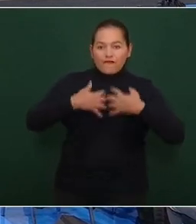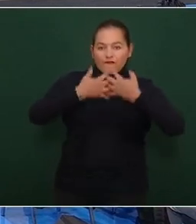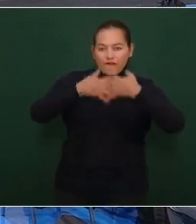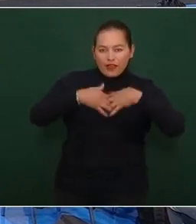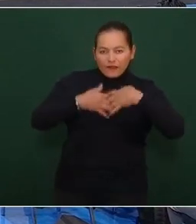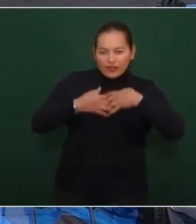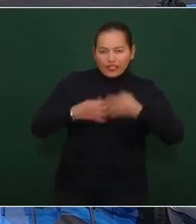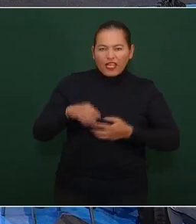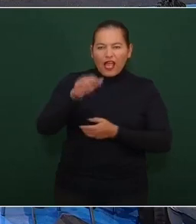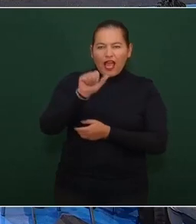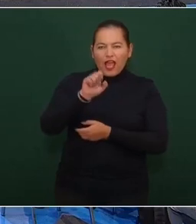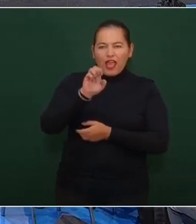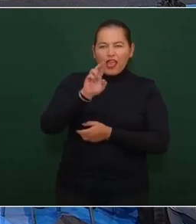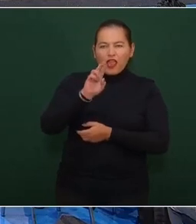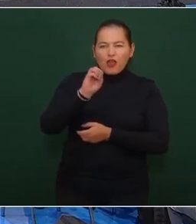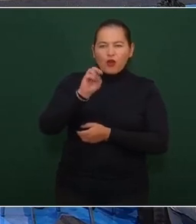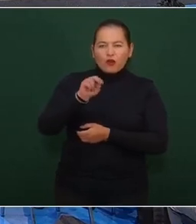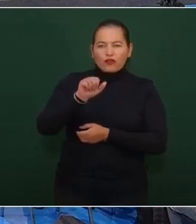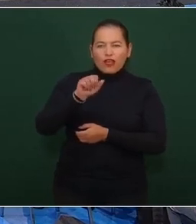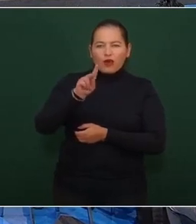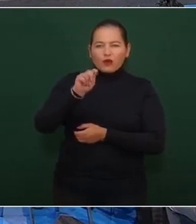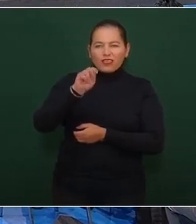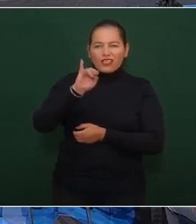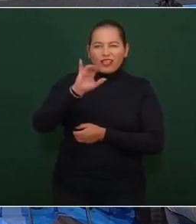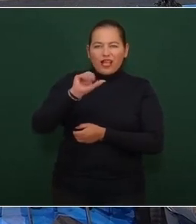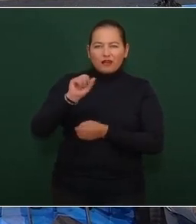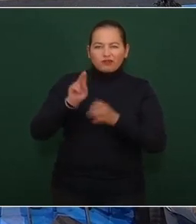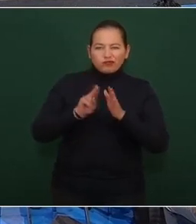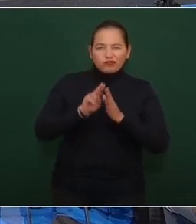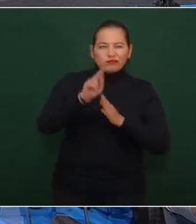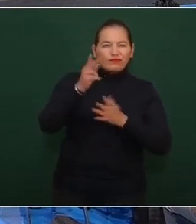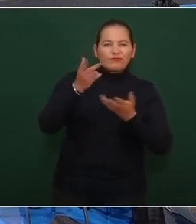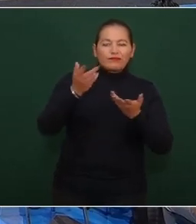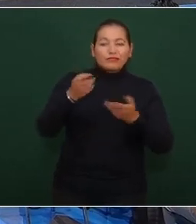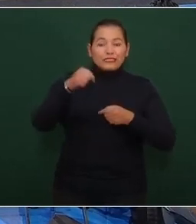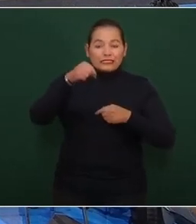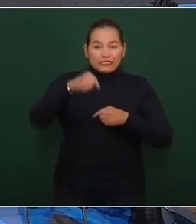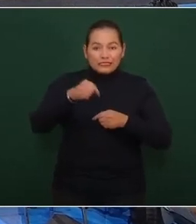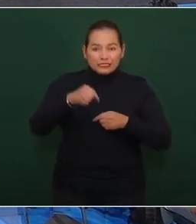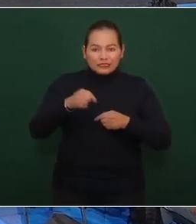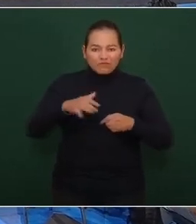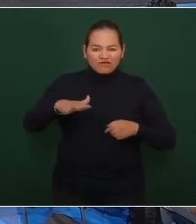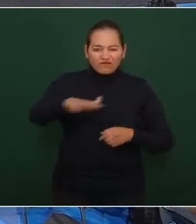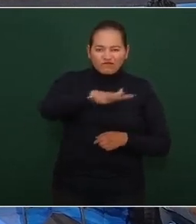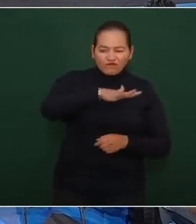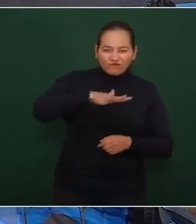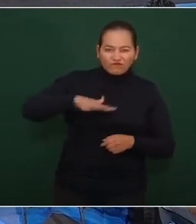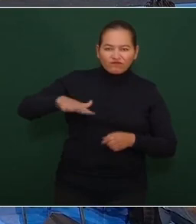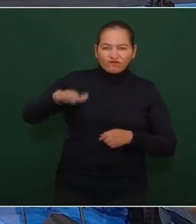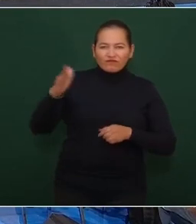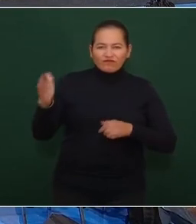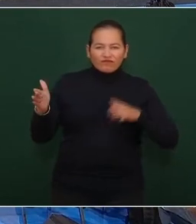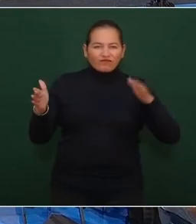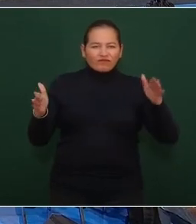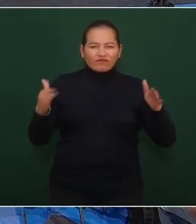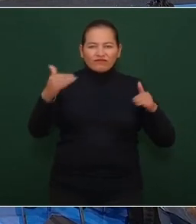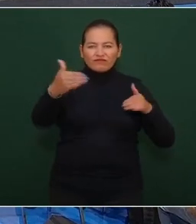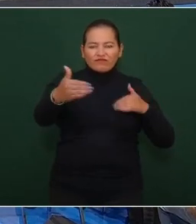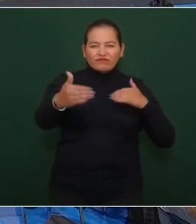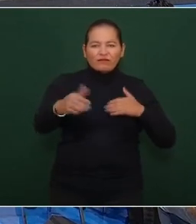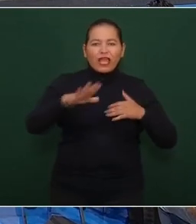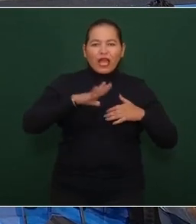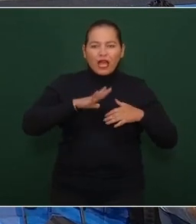aeronáutica. Este es un hangar, un hangar donde a los extremos tiene lo que son